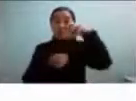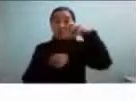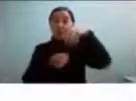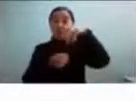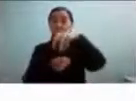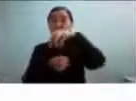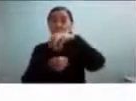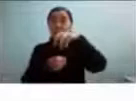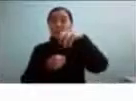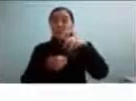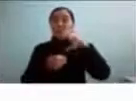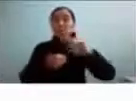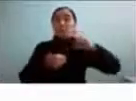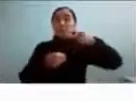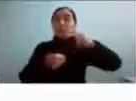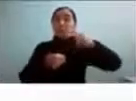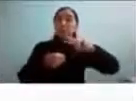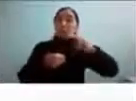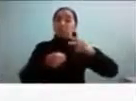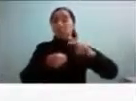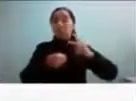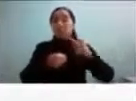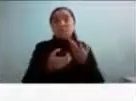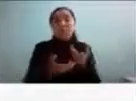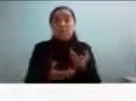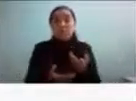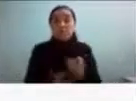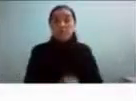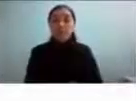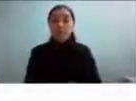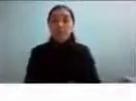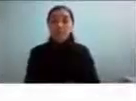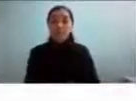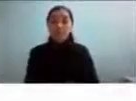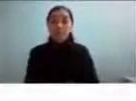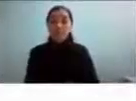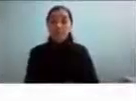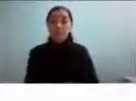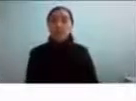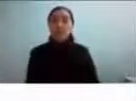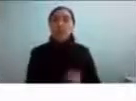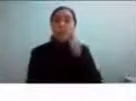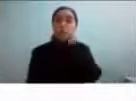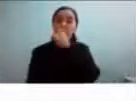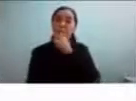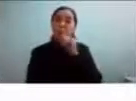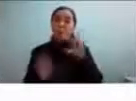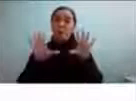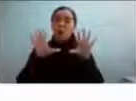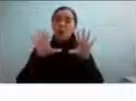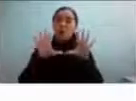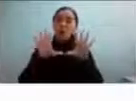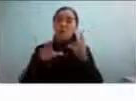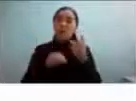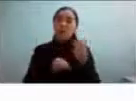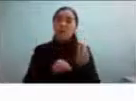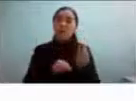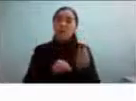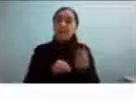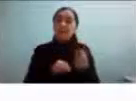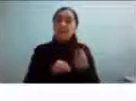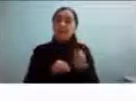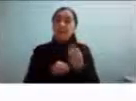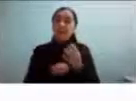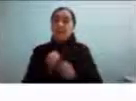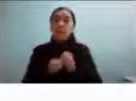fácilmente disimular. Durante un periodo que fue como entre los 10 y los 13 años, yo estaba siempre